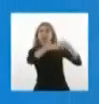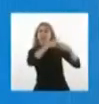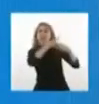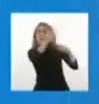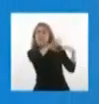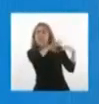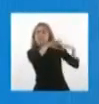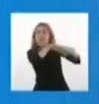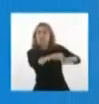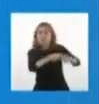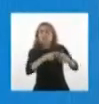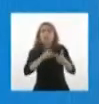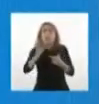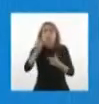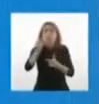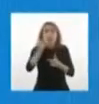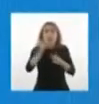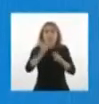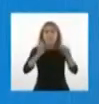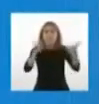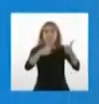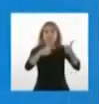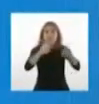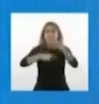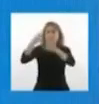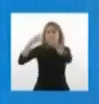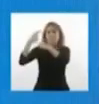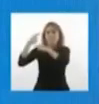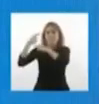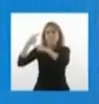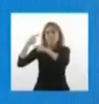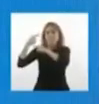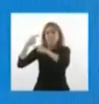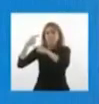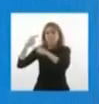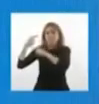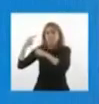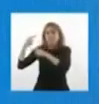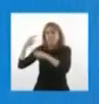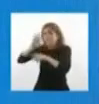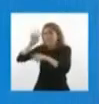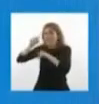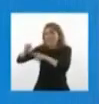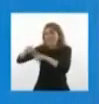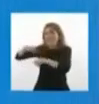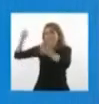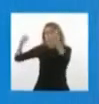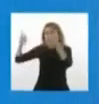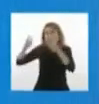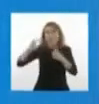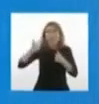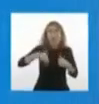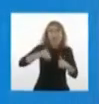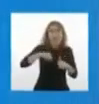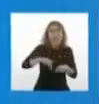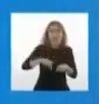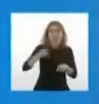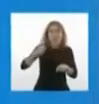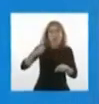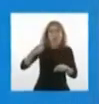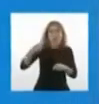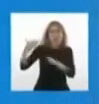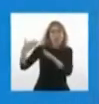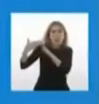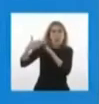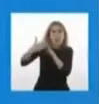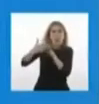idea. Exacto, porque no tiene ni idea, habla sin conocimiento de causa, pero a ver, tras toda esta situación y el error, el presidente Fernández también aseguró